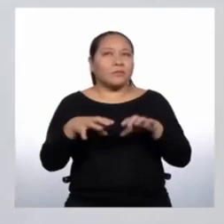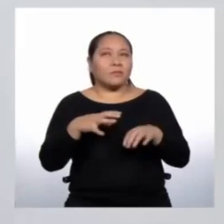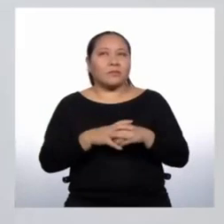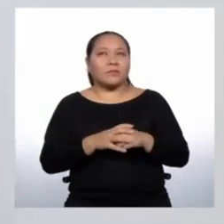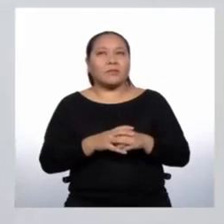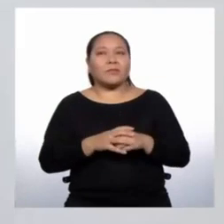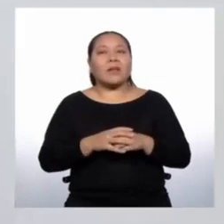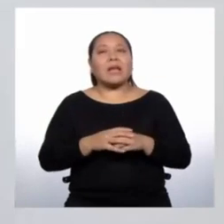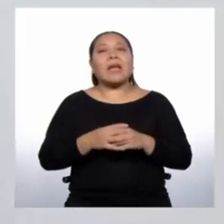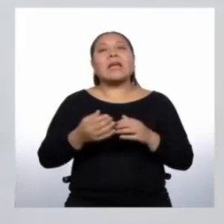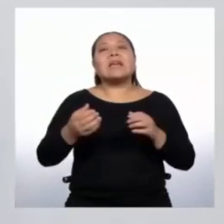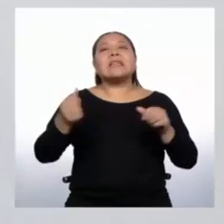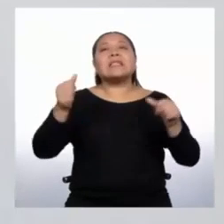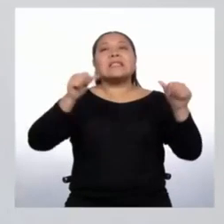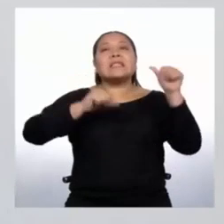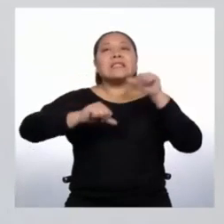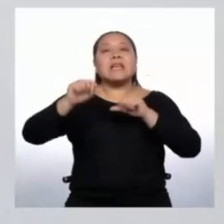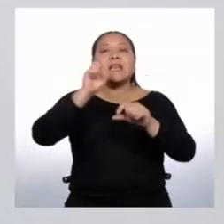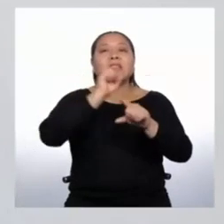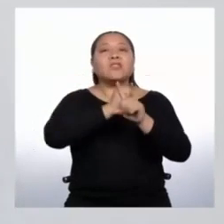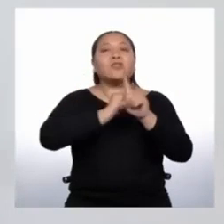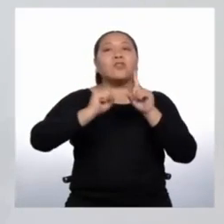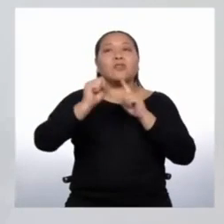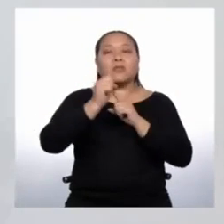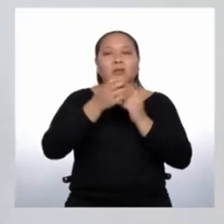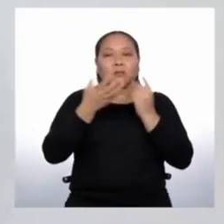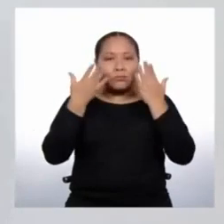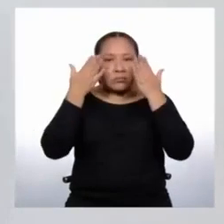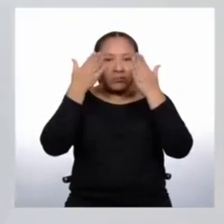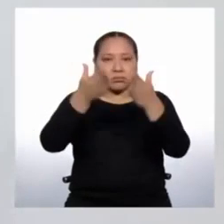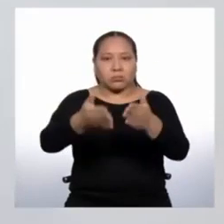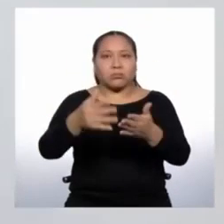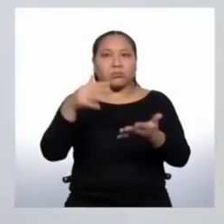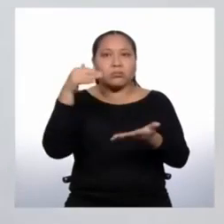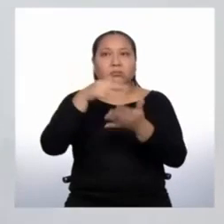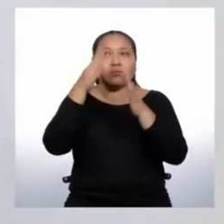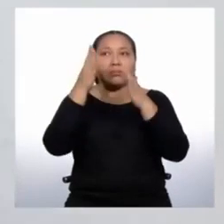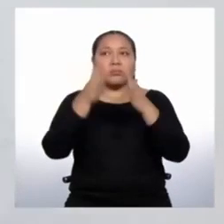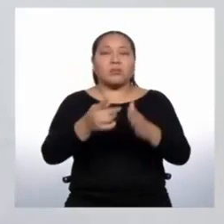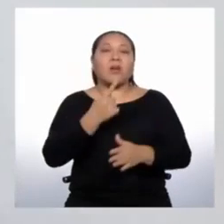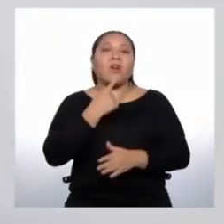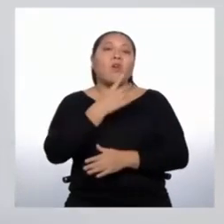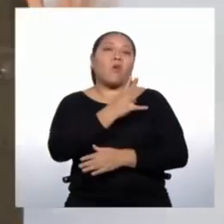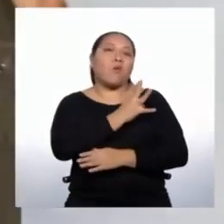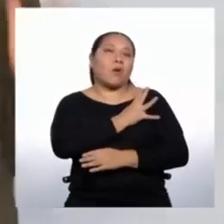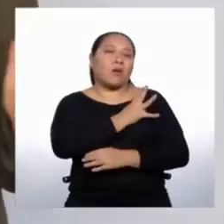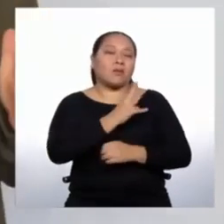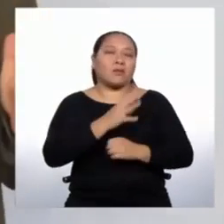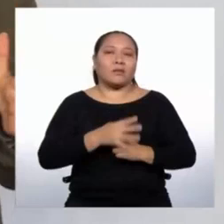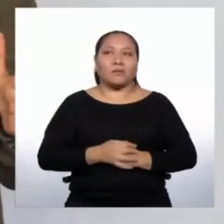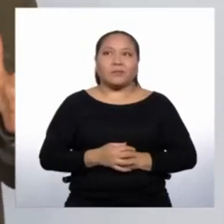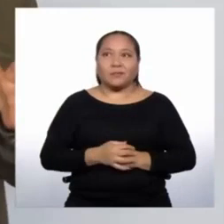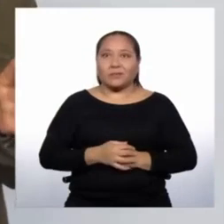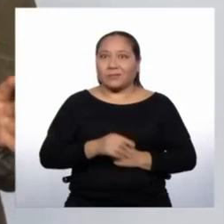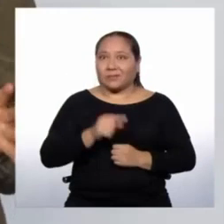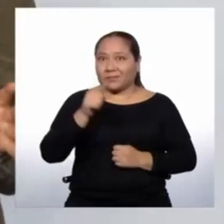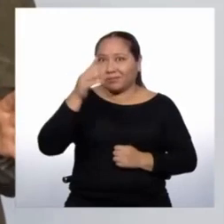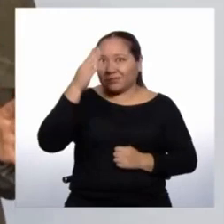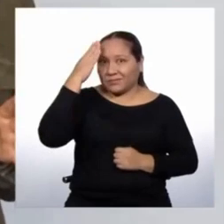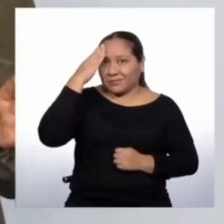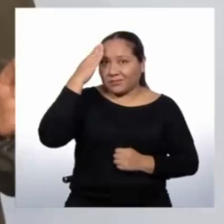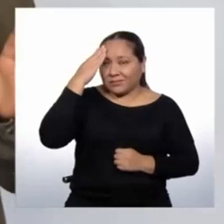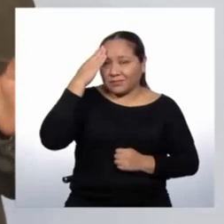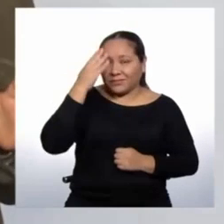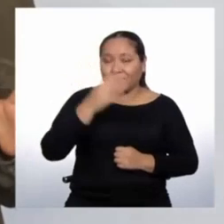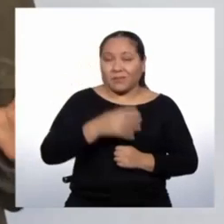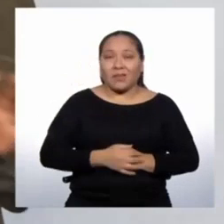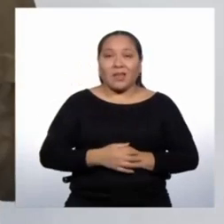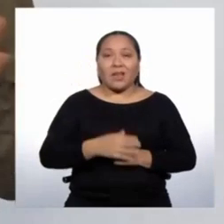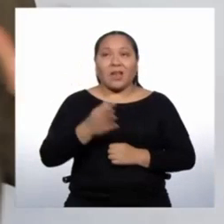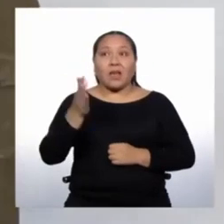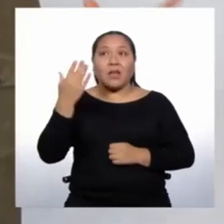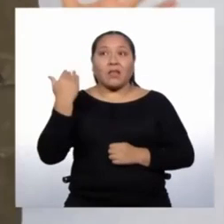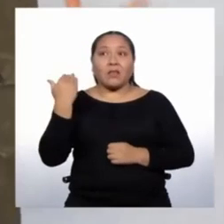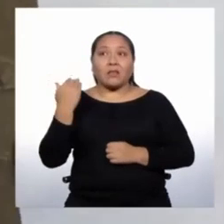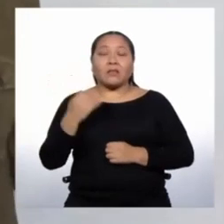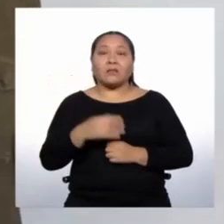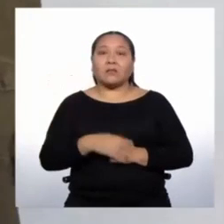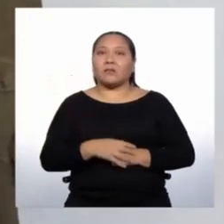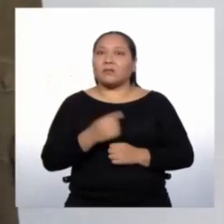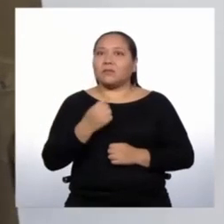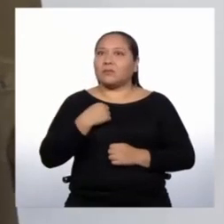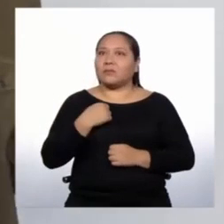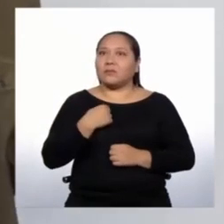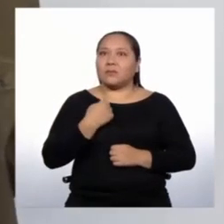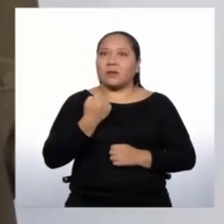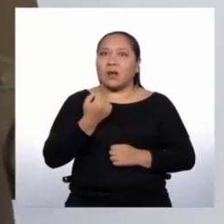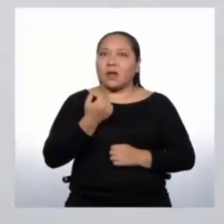de Ciencias Sociales, dirigida a los estudiantes de cuarto de secundaria. ¿Saben? Hace poco me enteré que casi